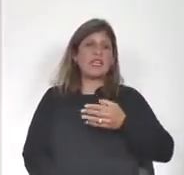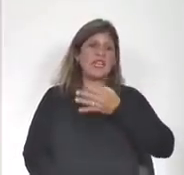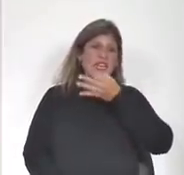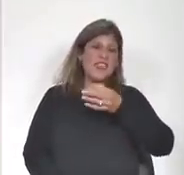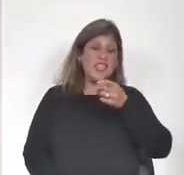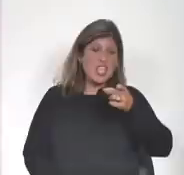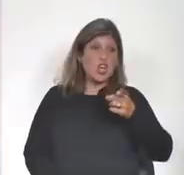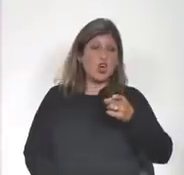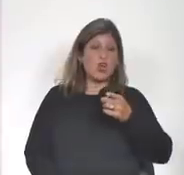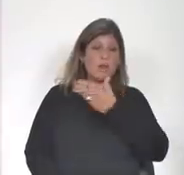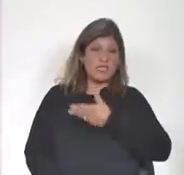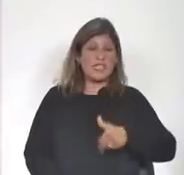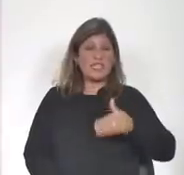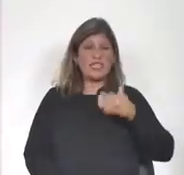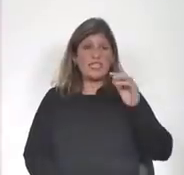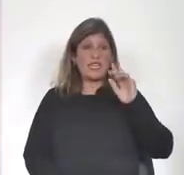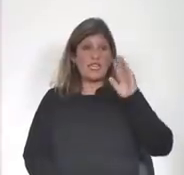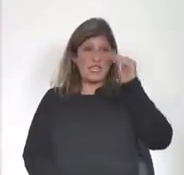presidente de la república hizo